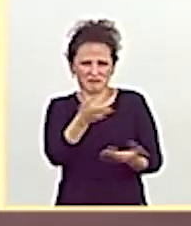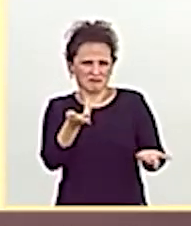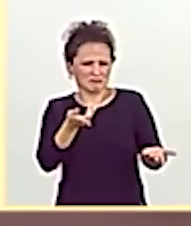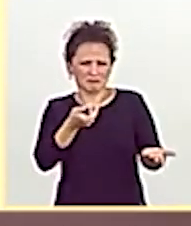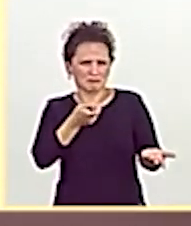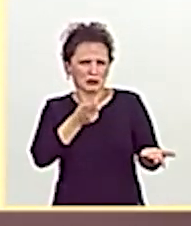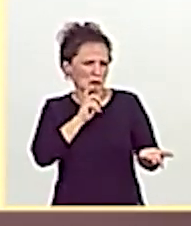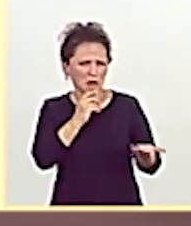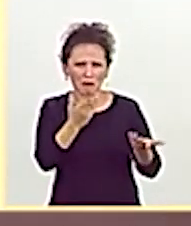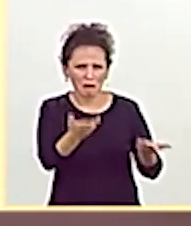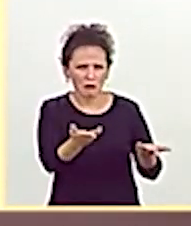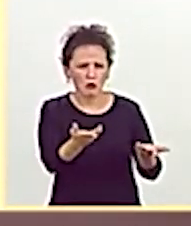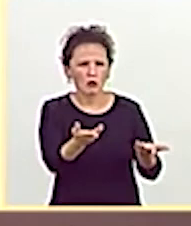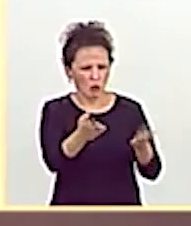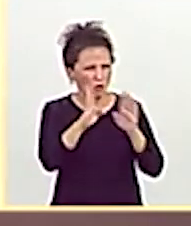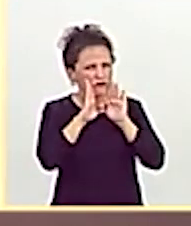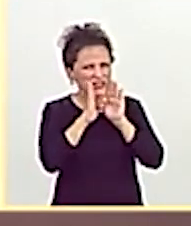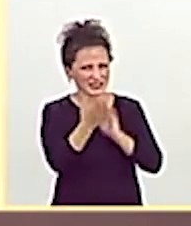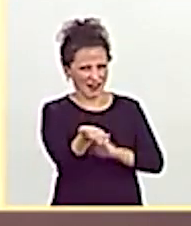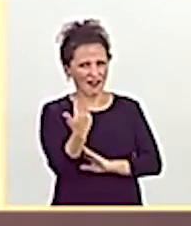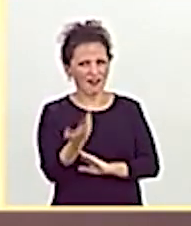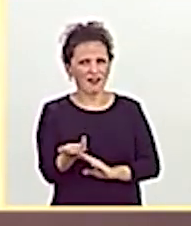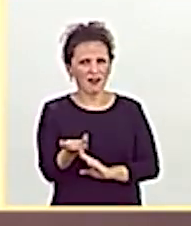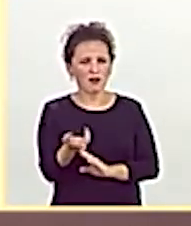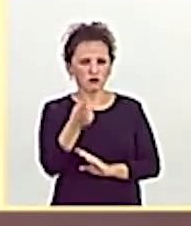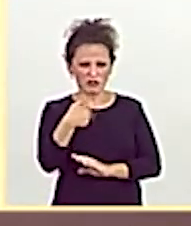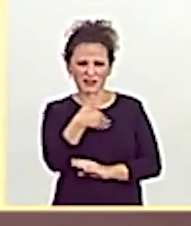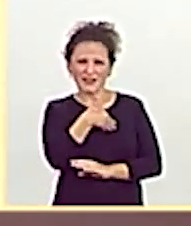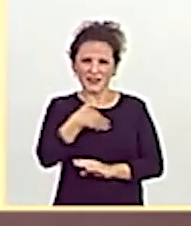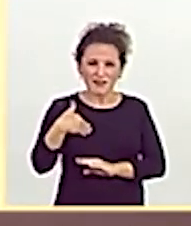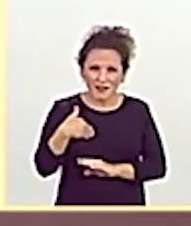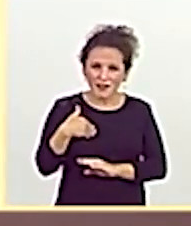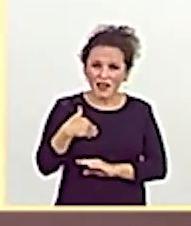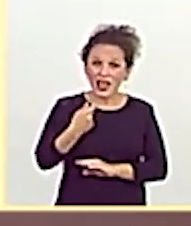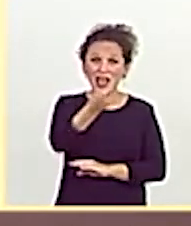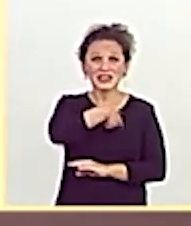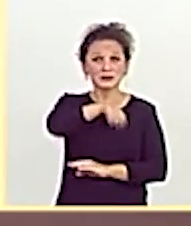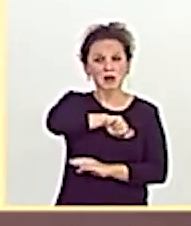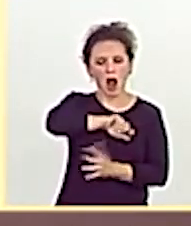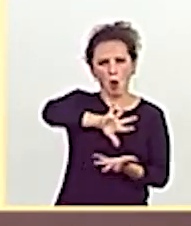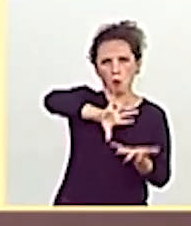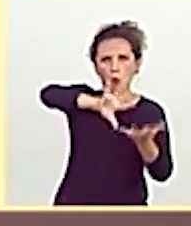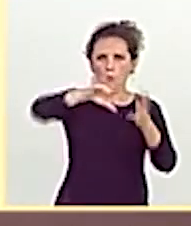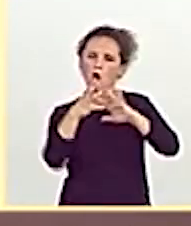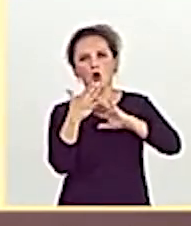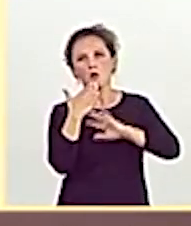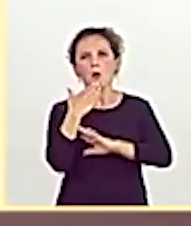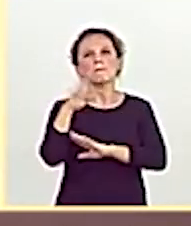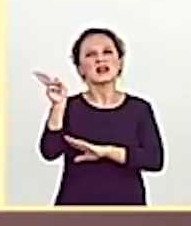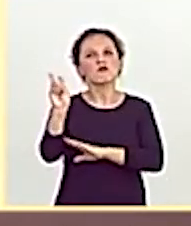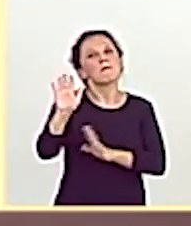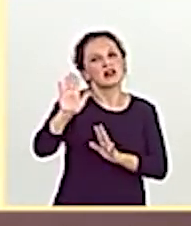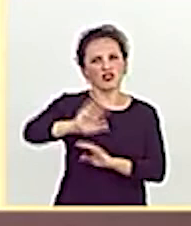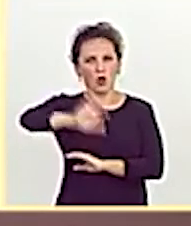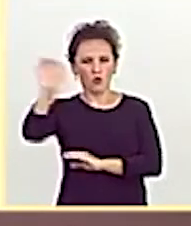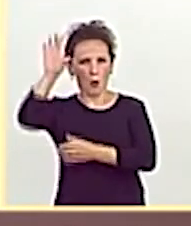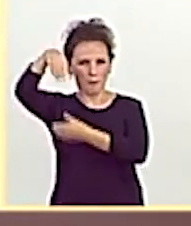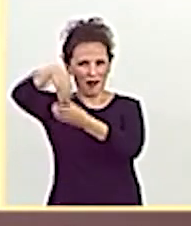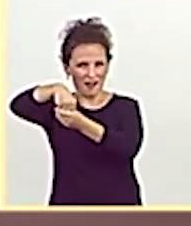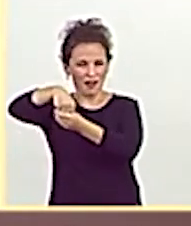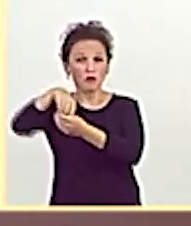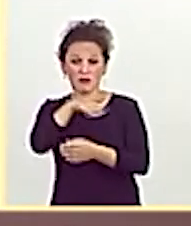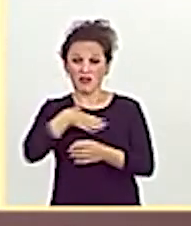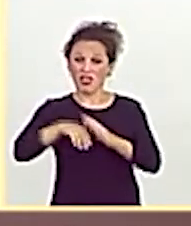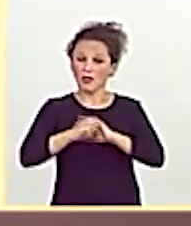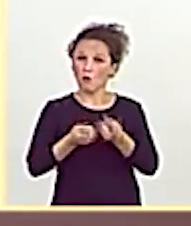confiéselo aquí y ahora. Usted se ha propuesto convertir España en la Venezuela europea. Se ha propuesto cargarse nuestra